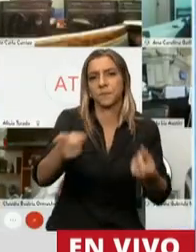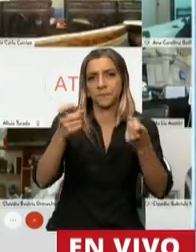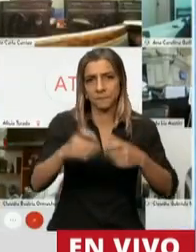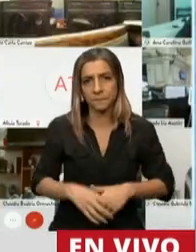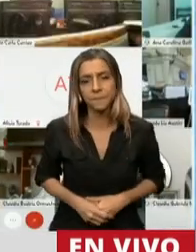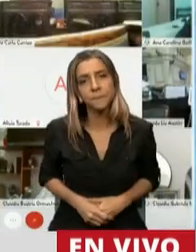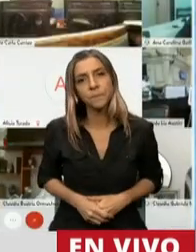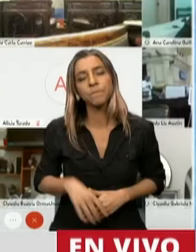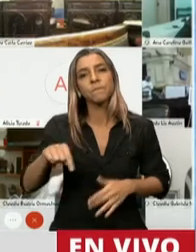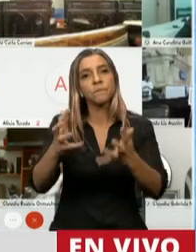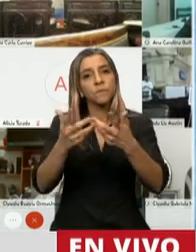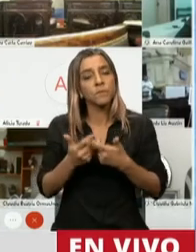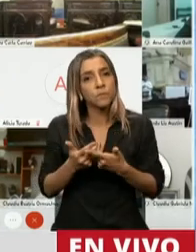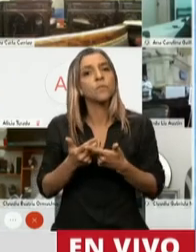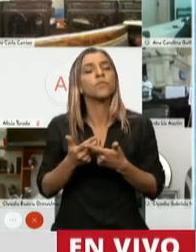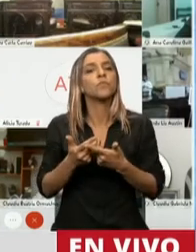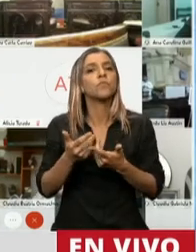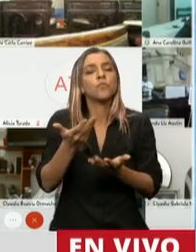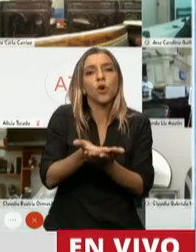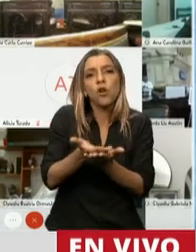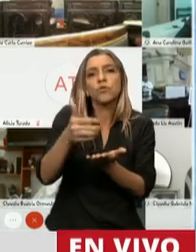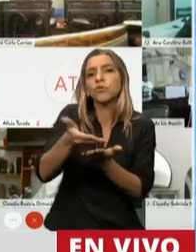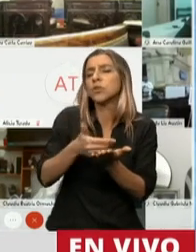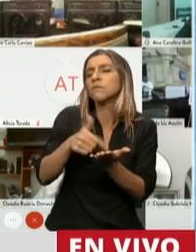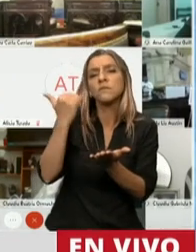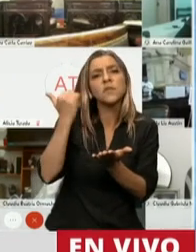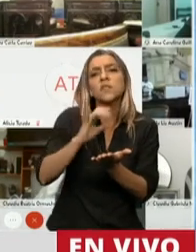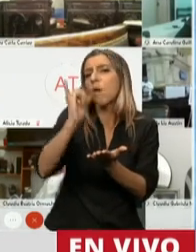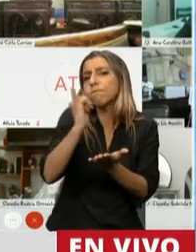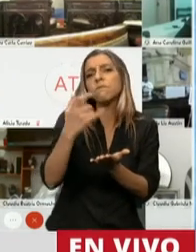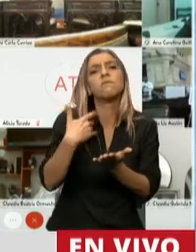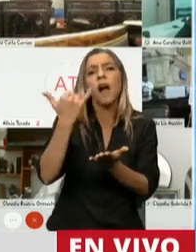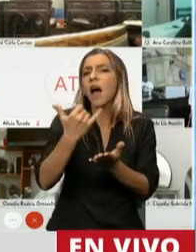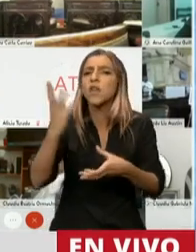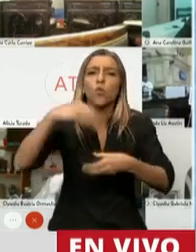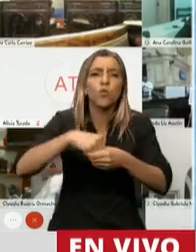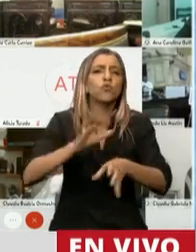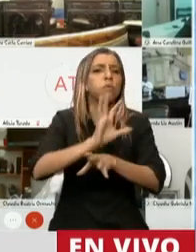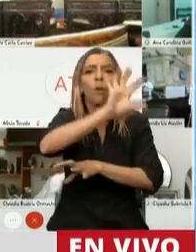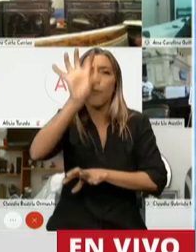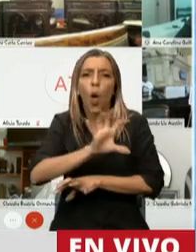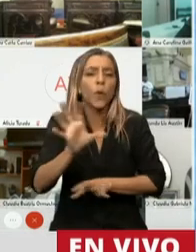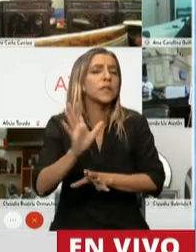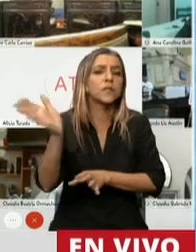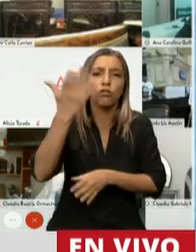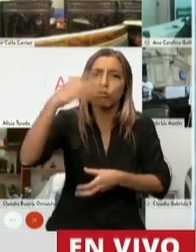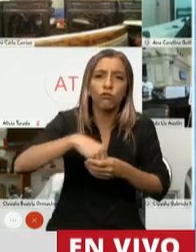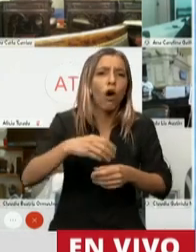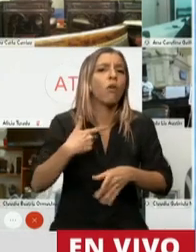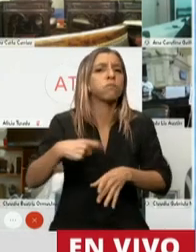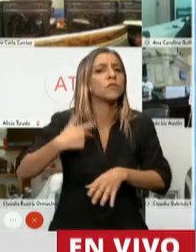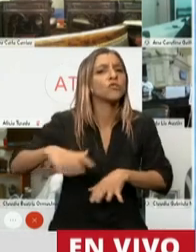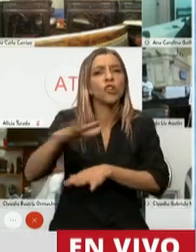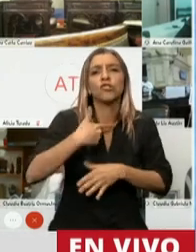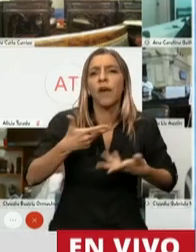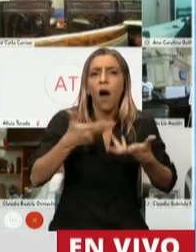Este proyecto es un proyecto que, como dije, es inclusivo, es federal, es progresivo, es solidario.